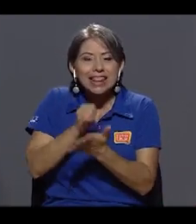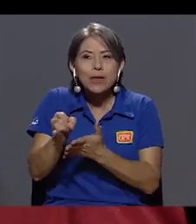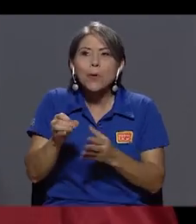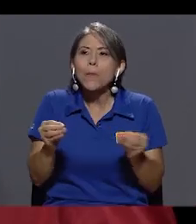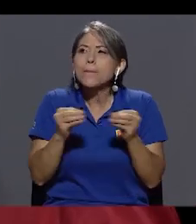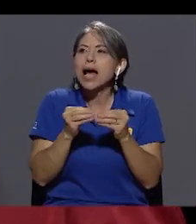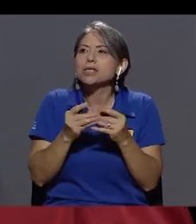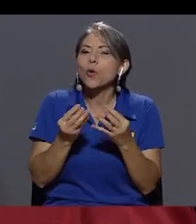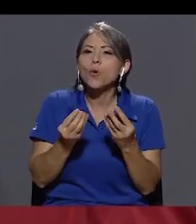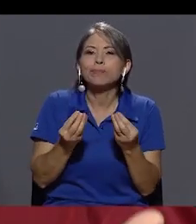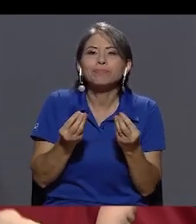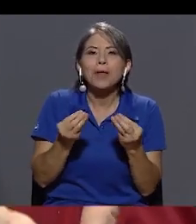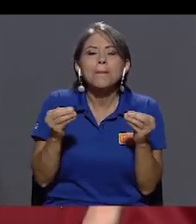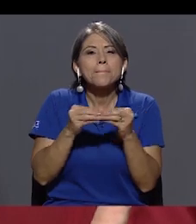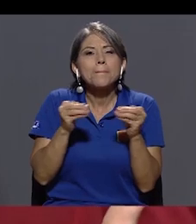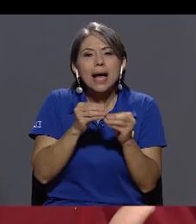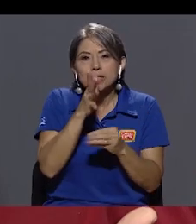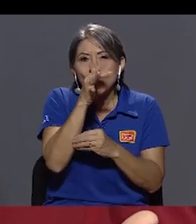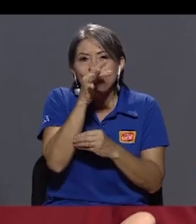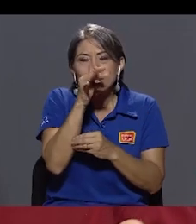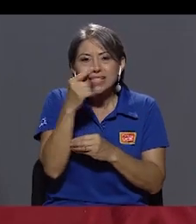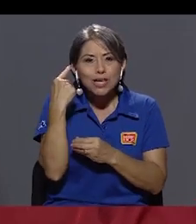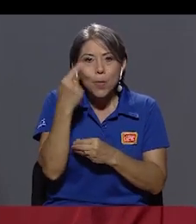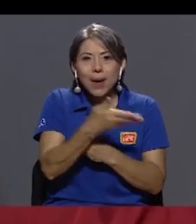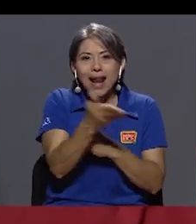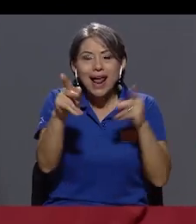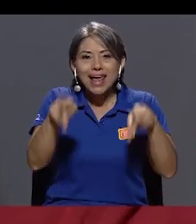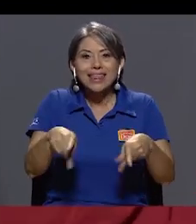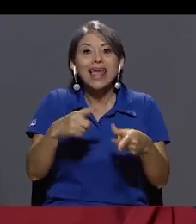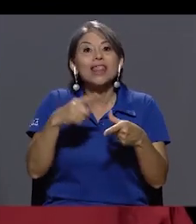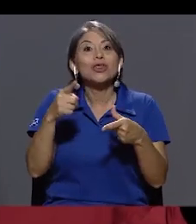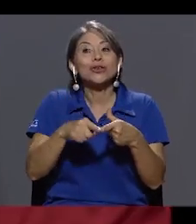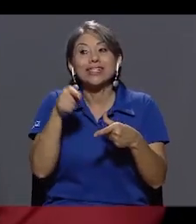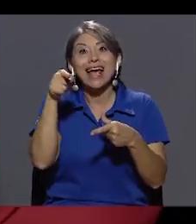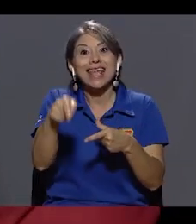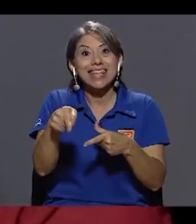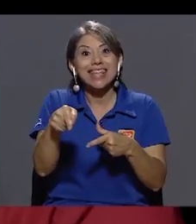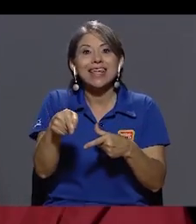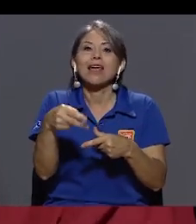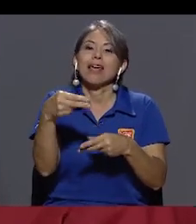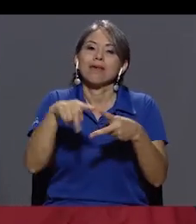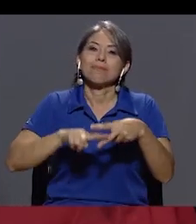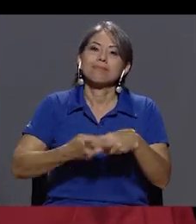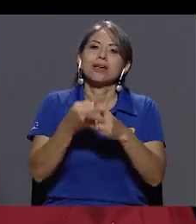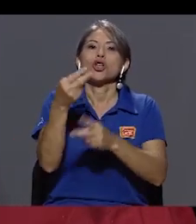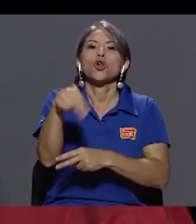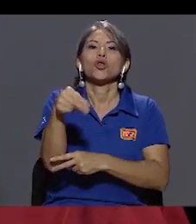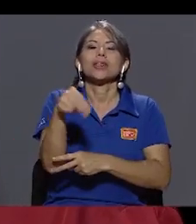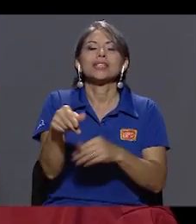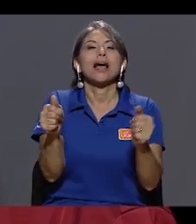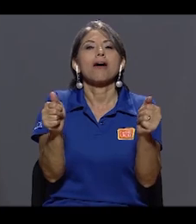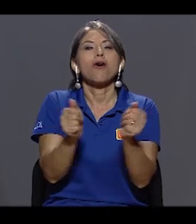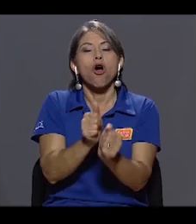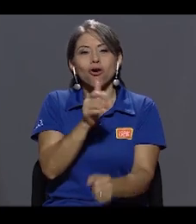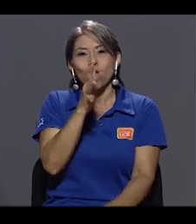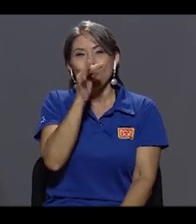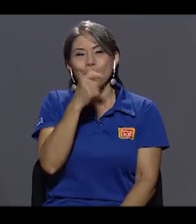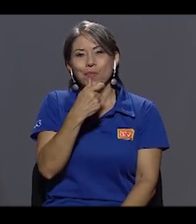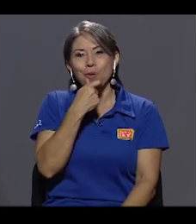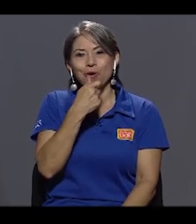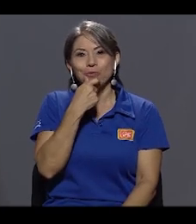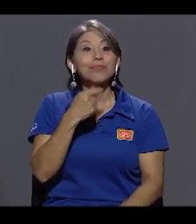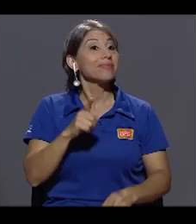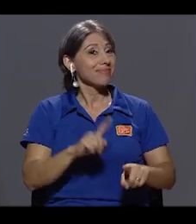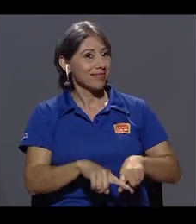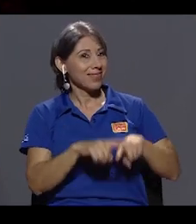más digerible, más humorístico para la gente. Entonces, de ahí es donde viene la noticia con humor. Esa es la gran diferencia. Esa es la